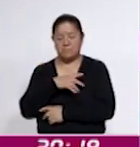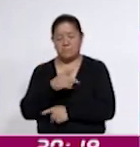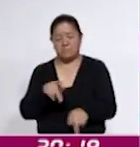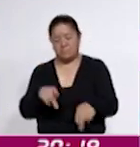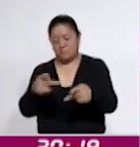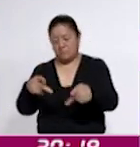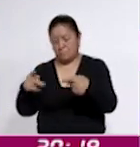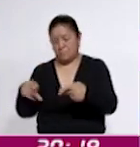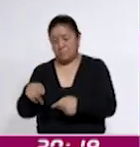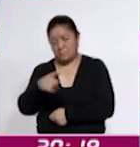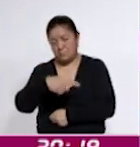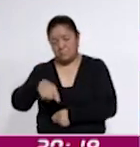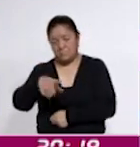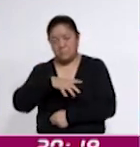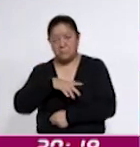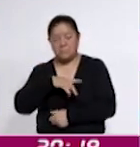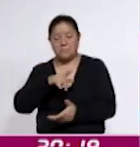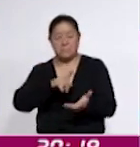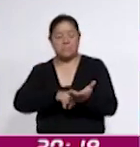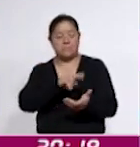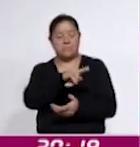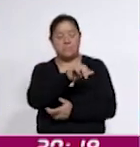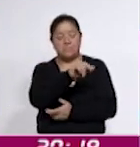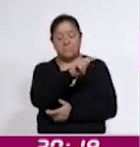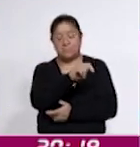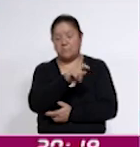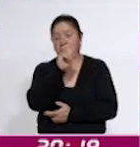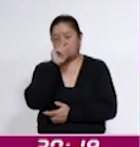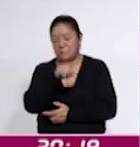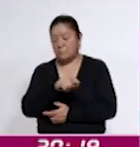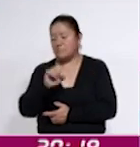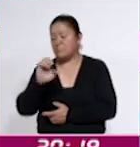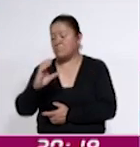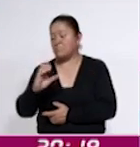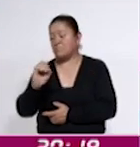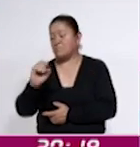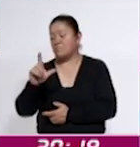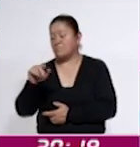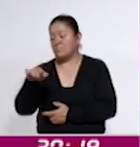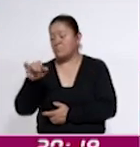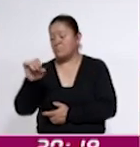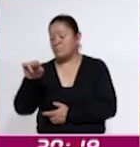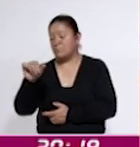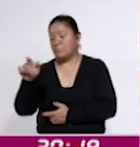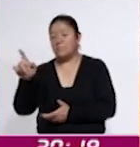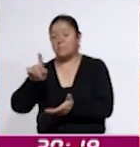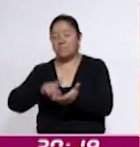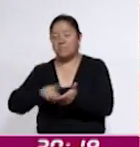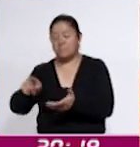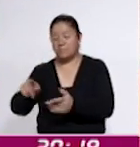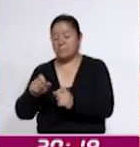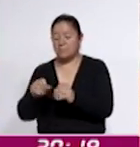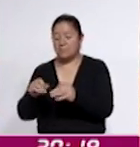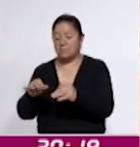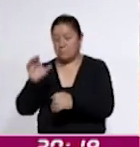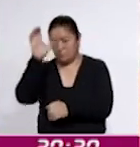que se efectuarán tanto en la UAT como en la Colmena, que se encuentra en el Palacio de la Cultura. La Universidad Autónoma